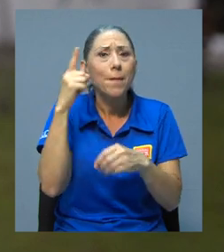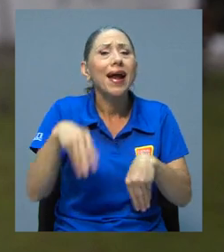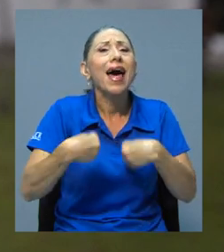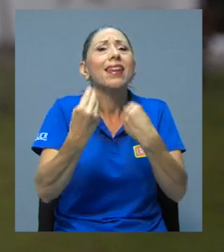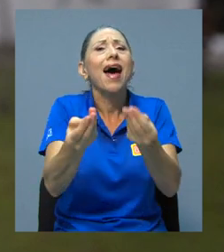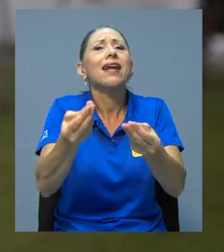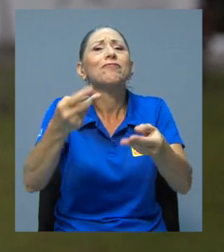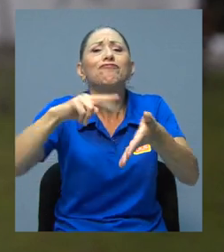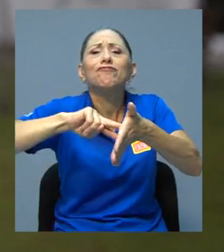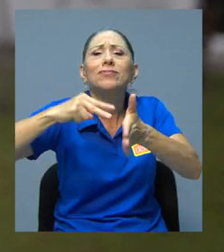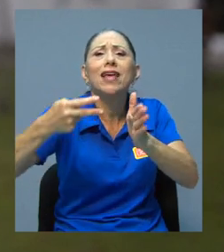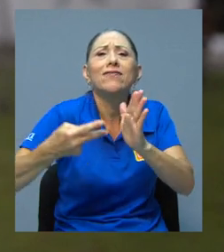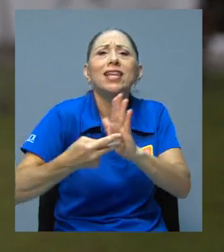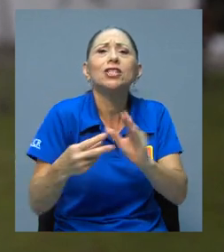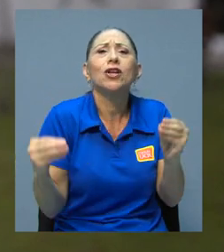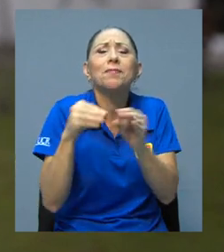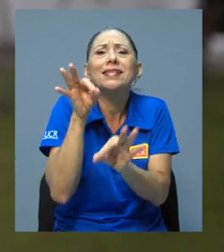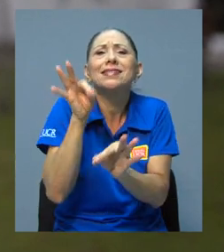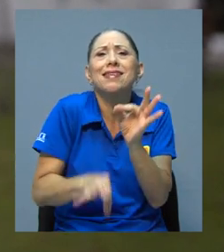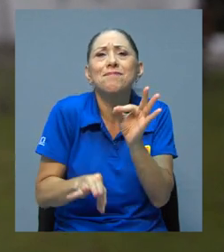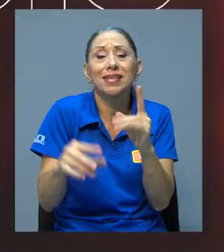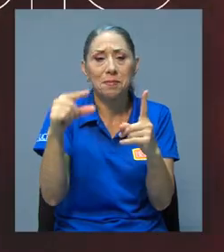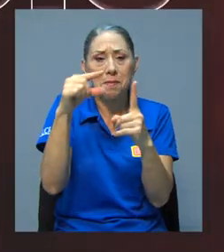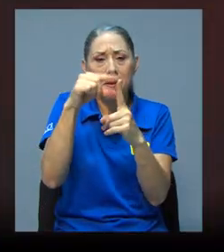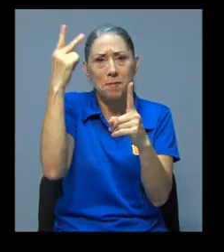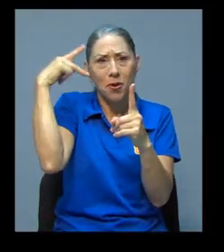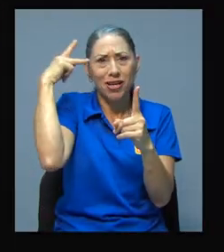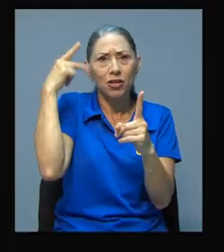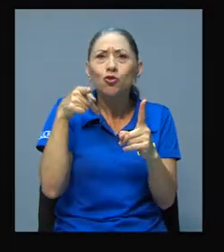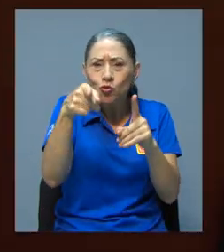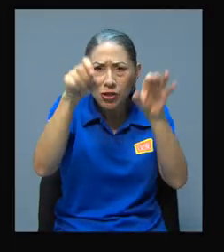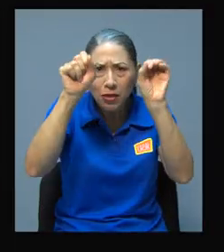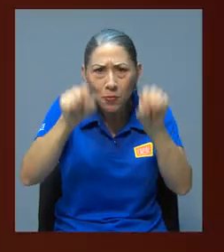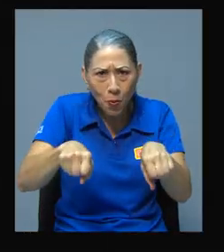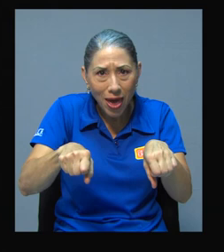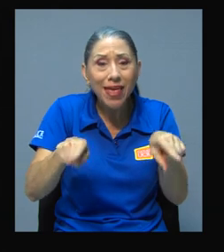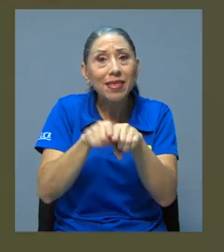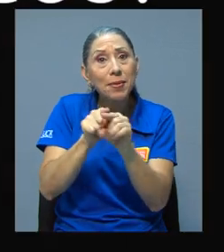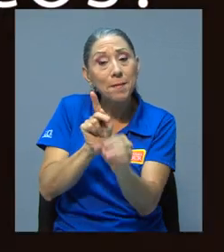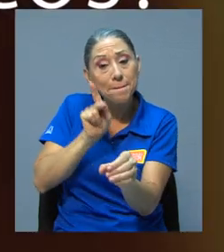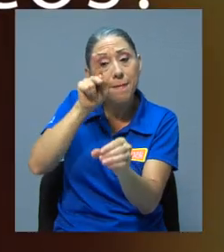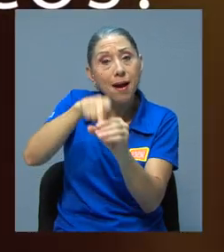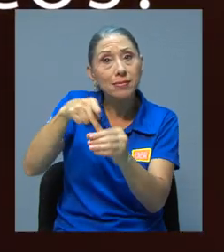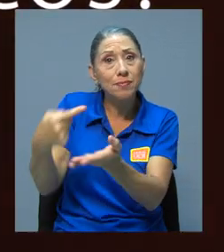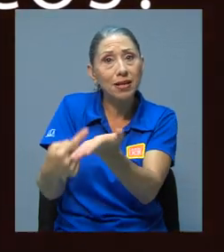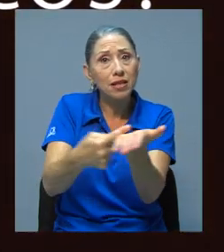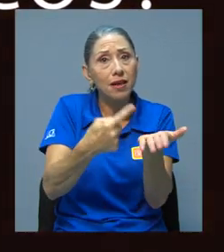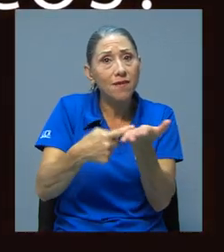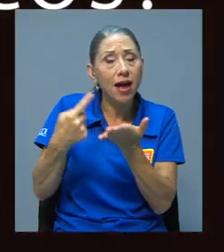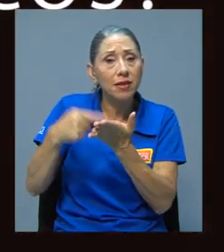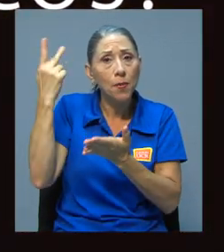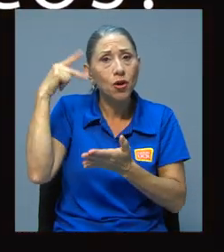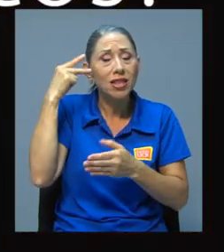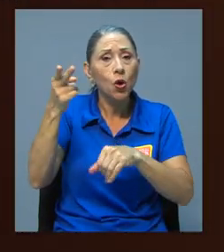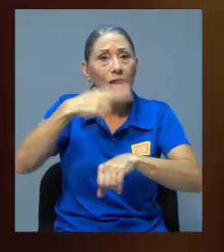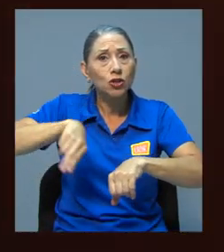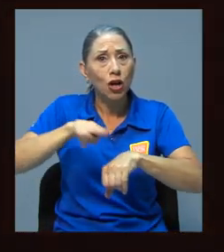dar definiciones más simples de conceptos políticos para que usted pueda intervenir en el debate político